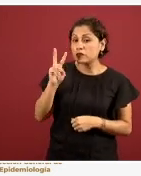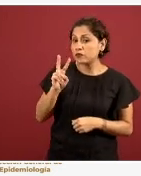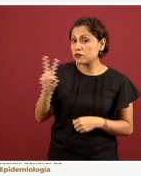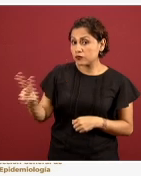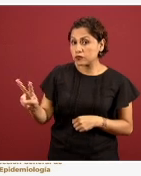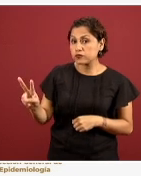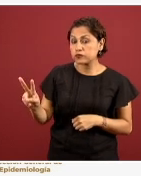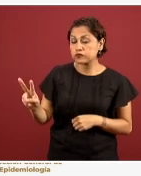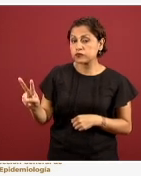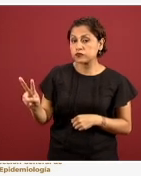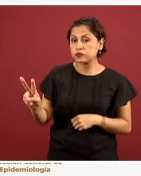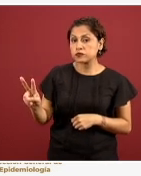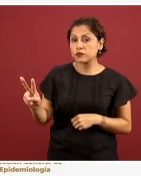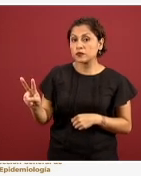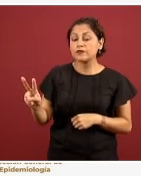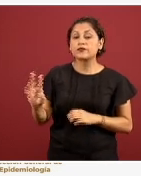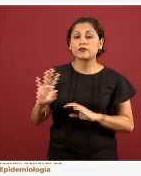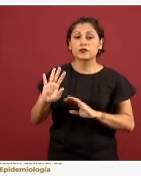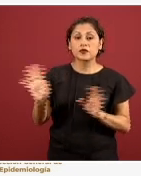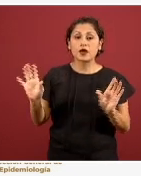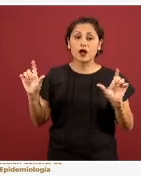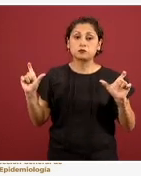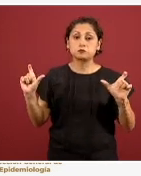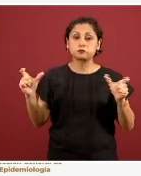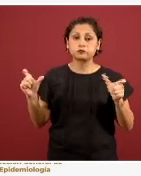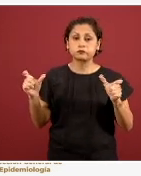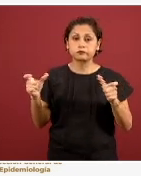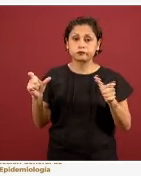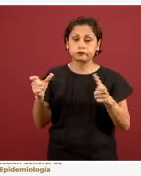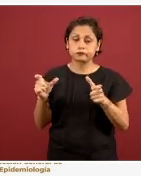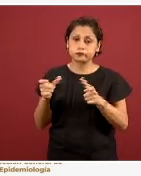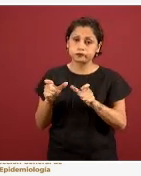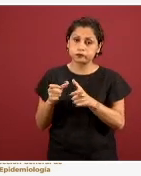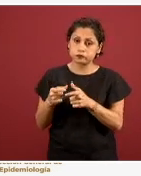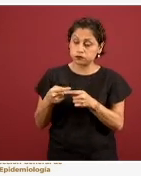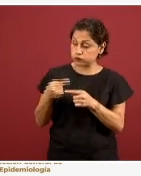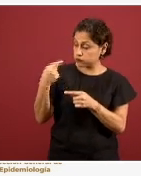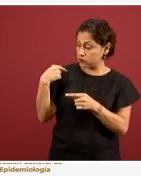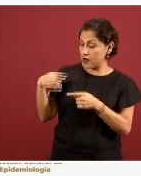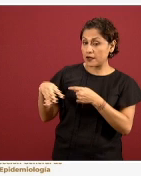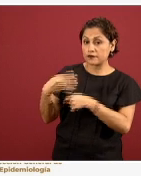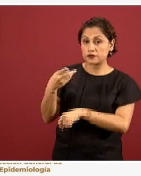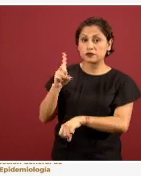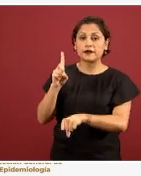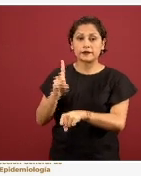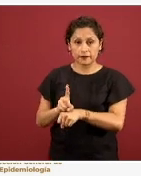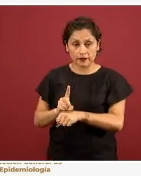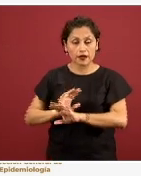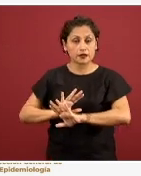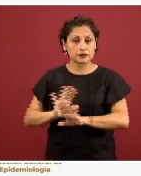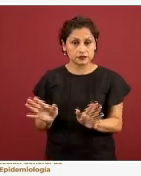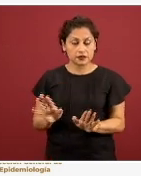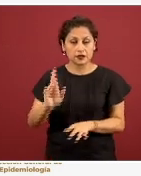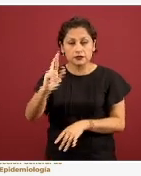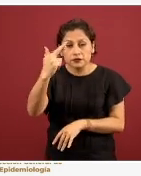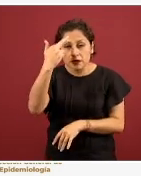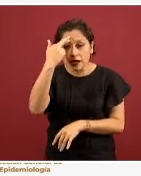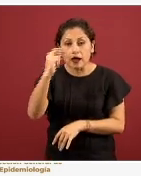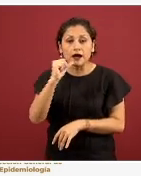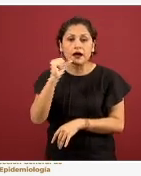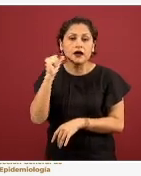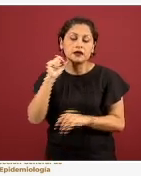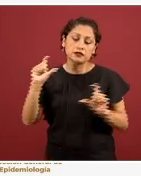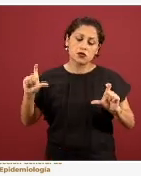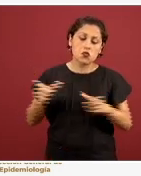disminuyendo la proporción de casos en los últimos 14 días. Si recuerdan, ayer ya habíamos tenido una disminución como el